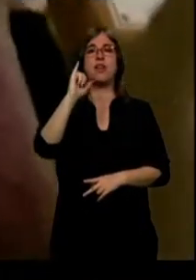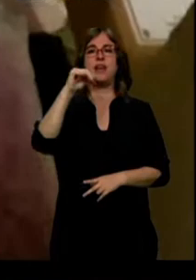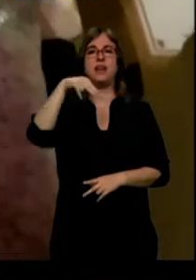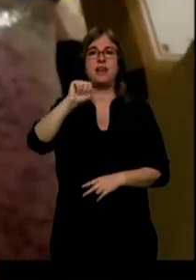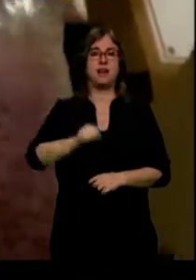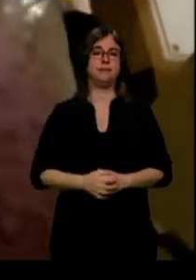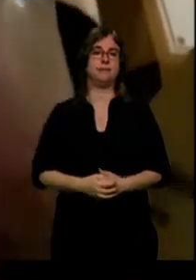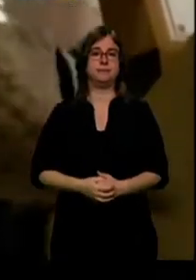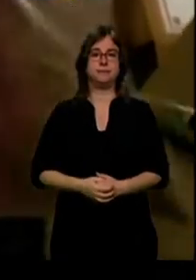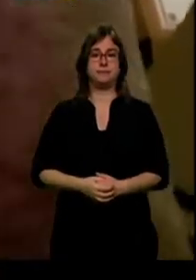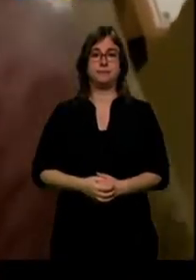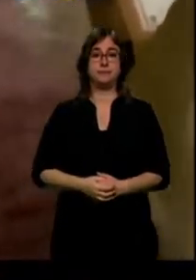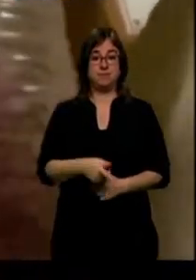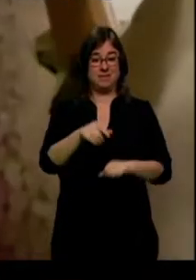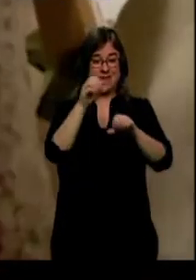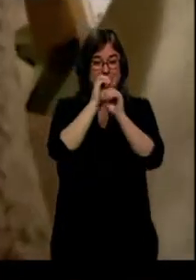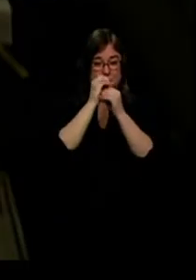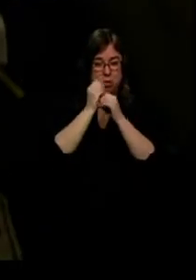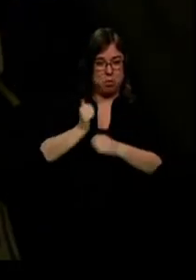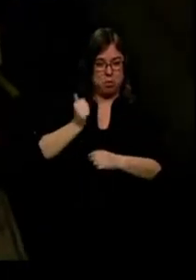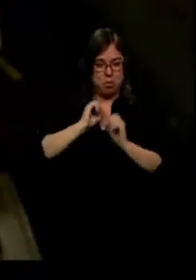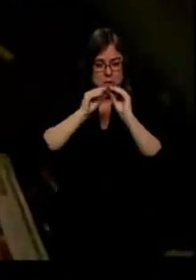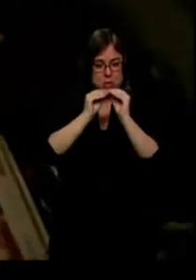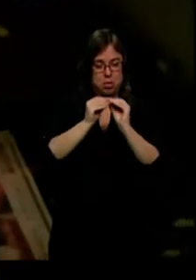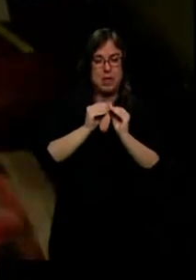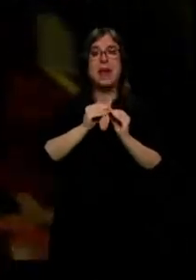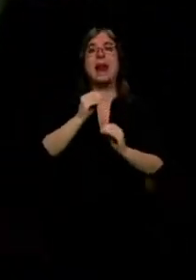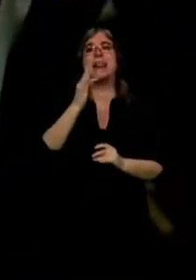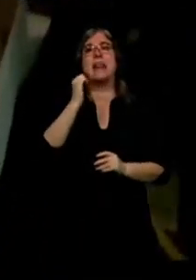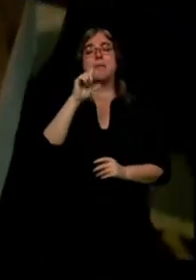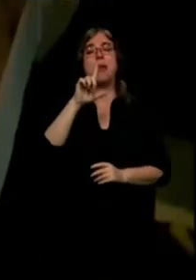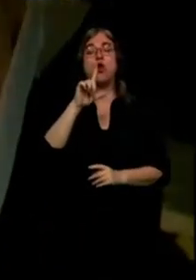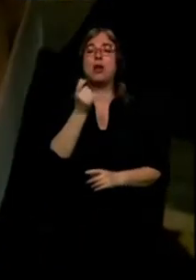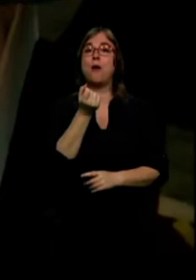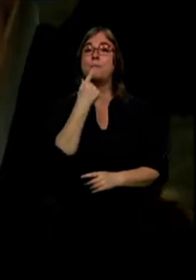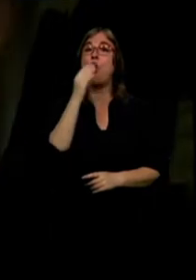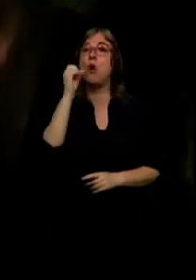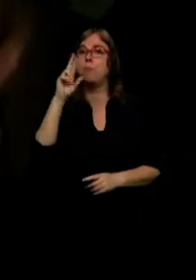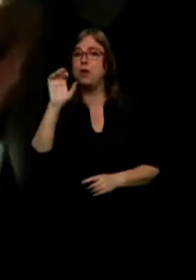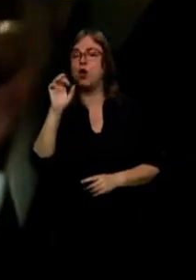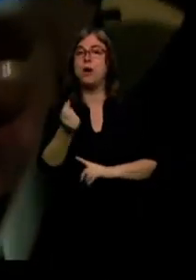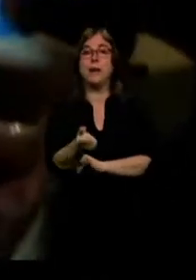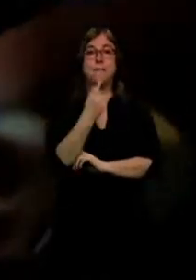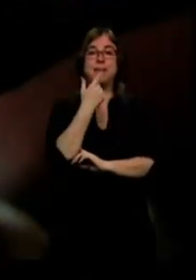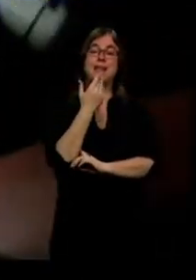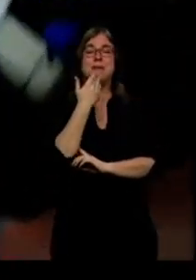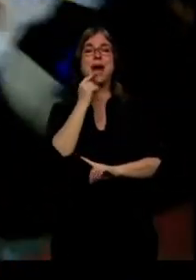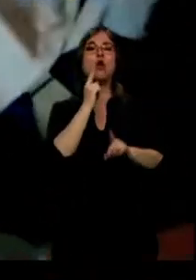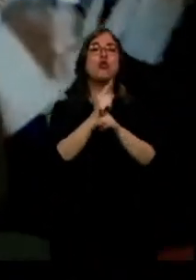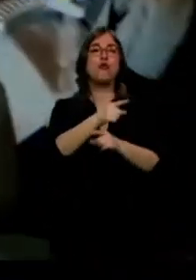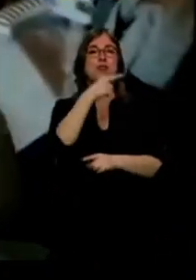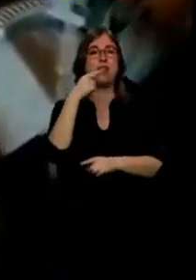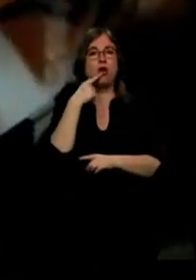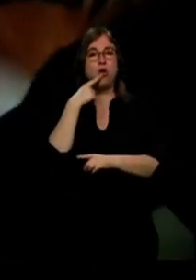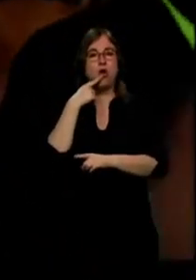En laboratorios ilegales se fabrica el tramadol, un opioide sintético que se vende como medicamento contra el dolor en el mercado negro y que